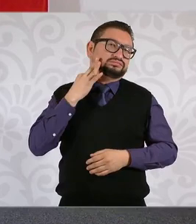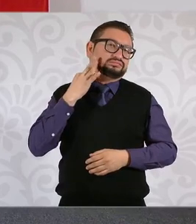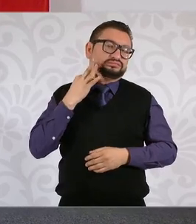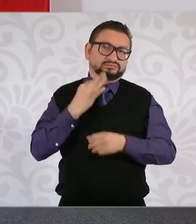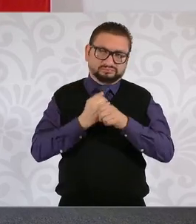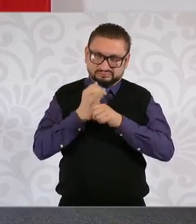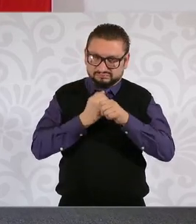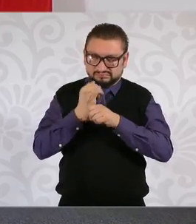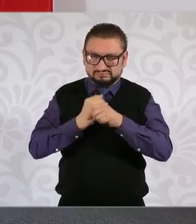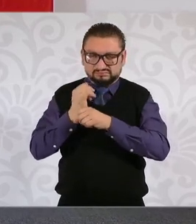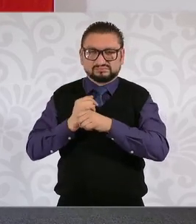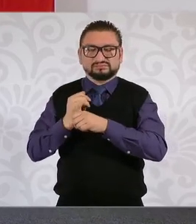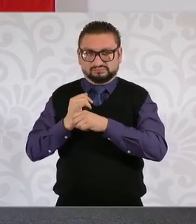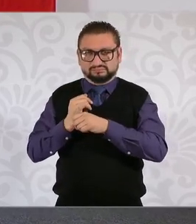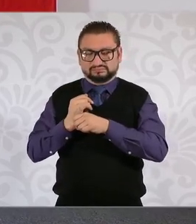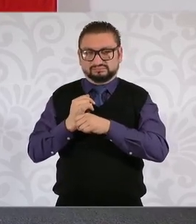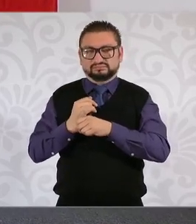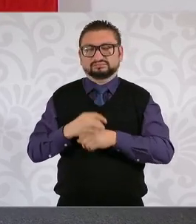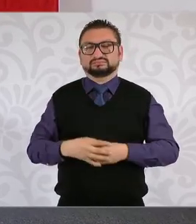investigación